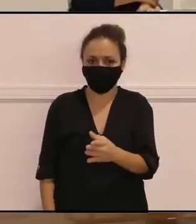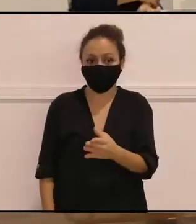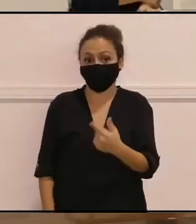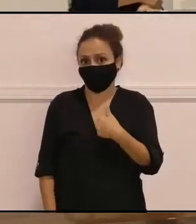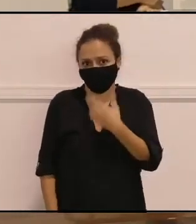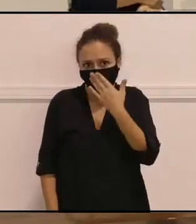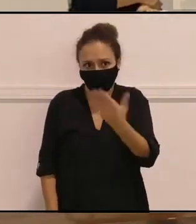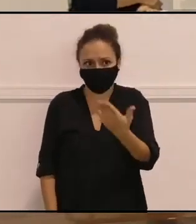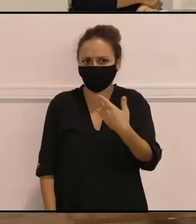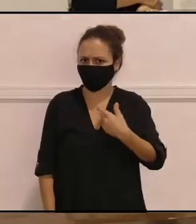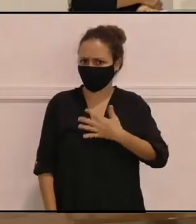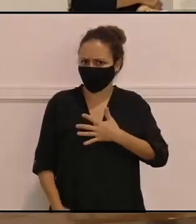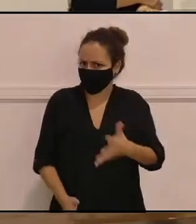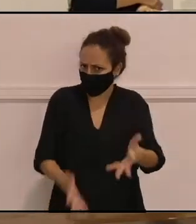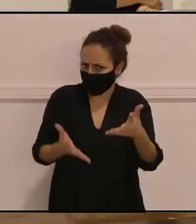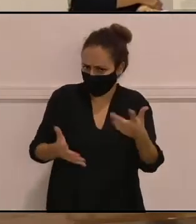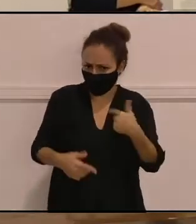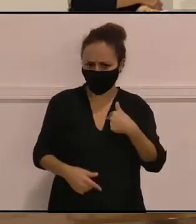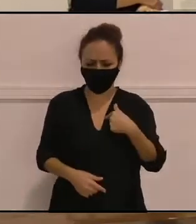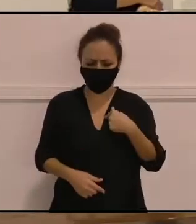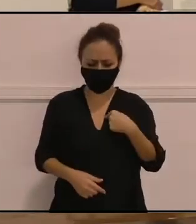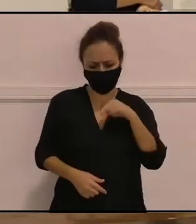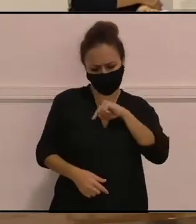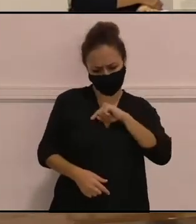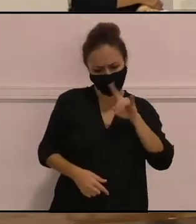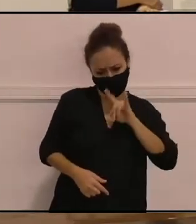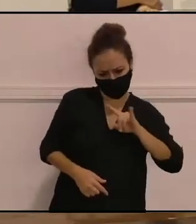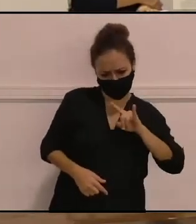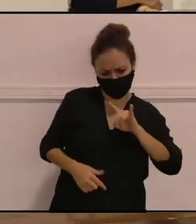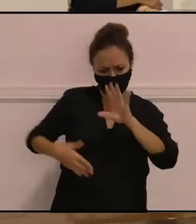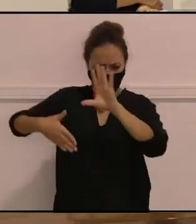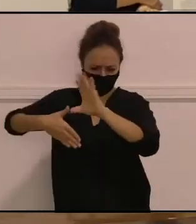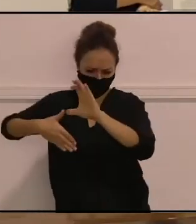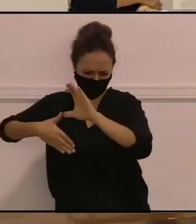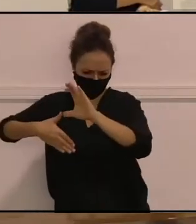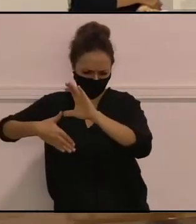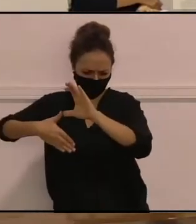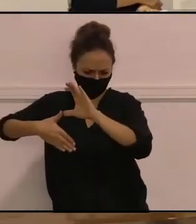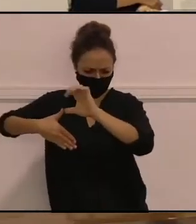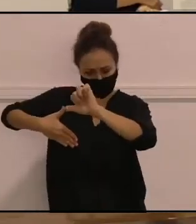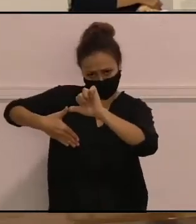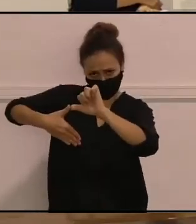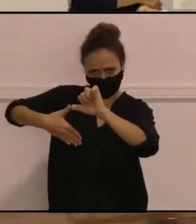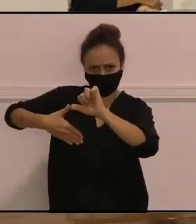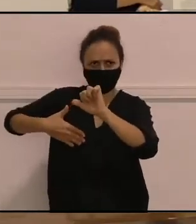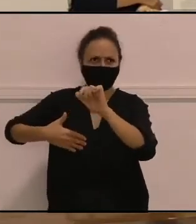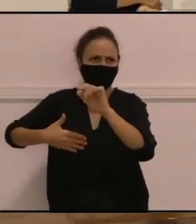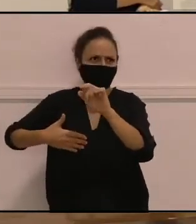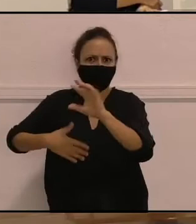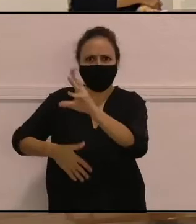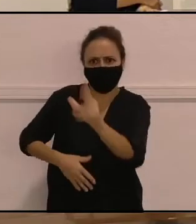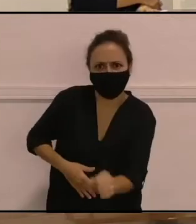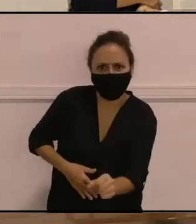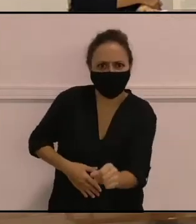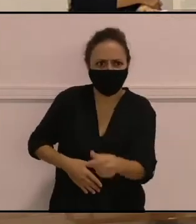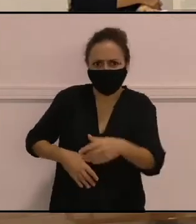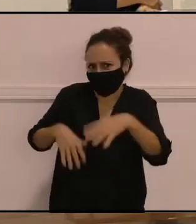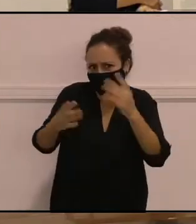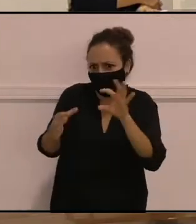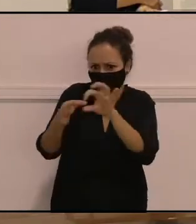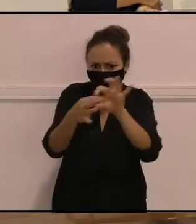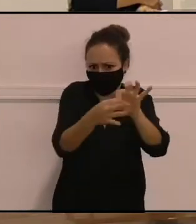encantada. Yo me siento canaria, me siento latinoamericana, me siento africana, me siento de todos lados del mundo y creo que eso es lo bonito, ¿no?